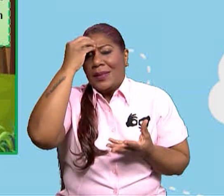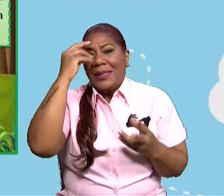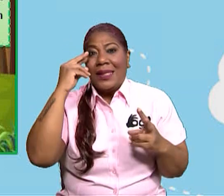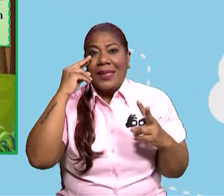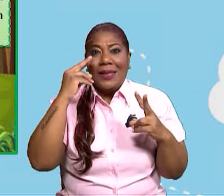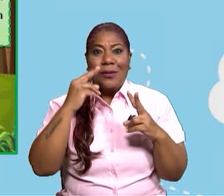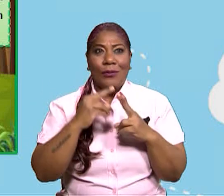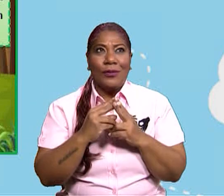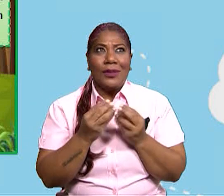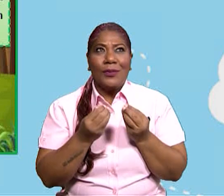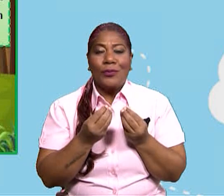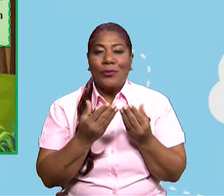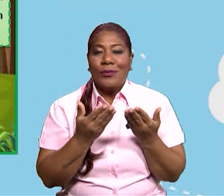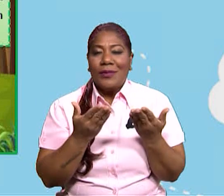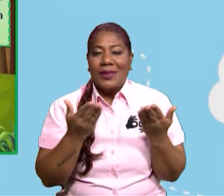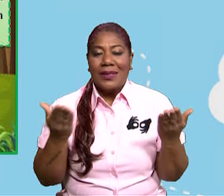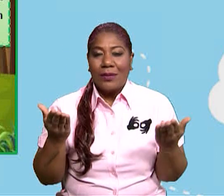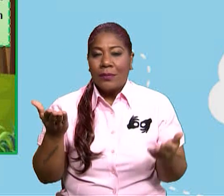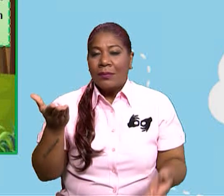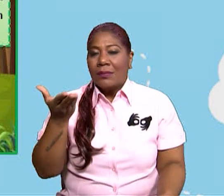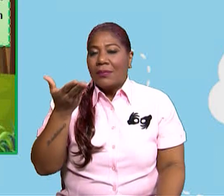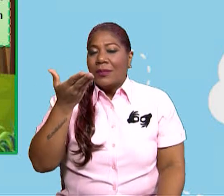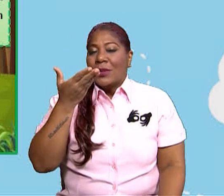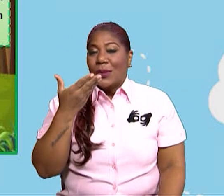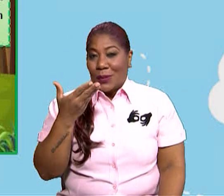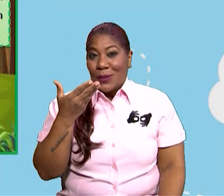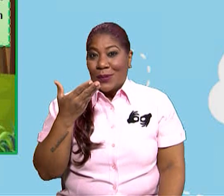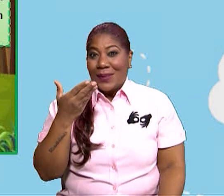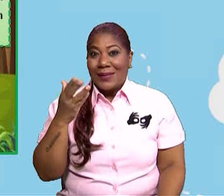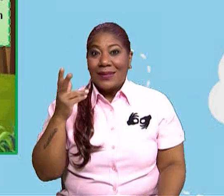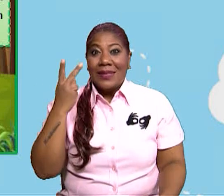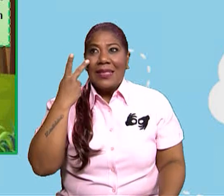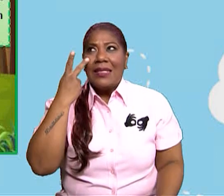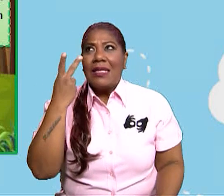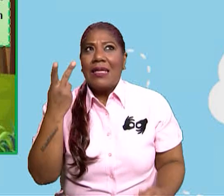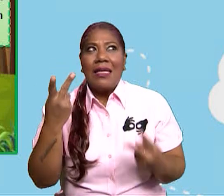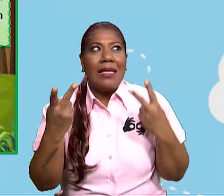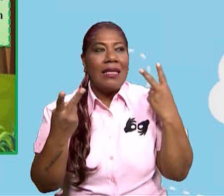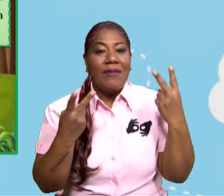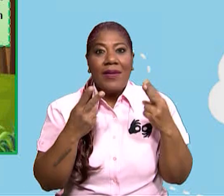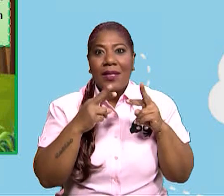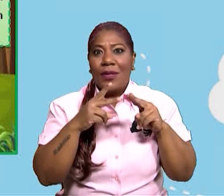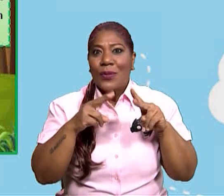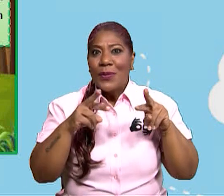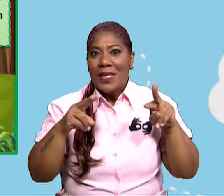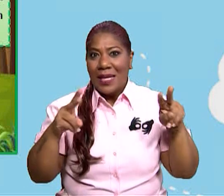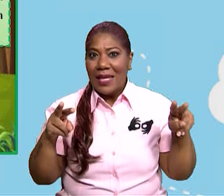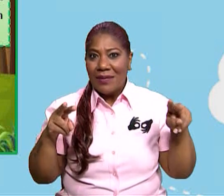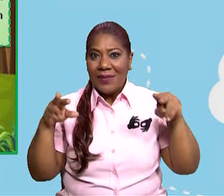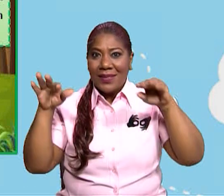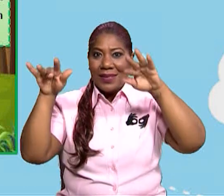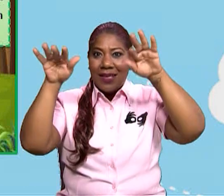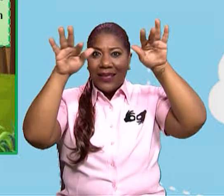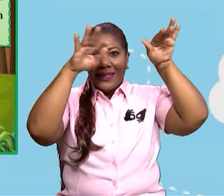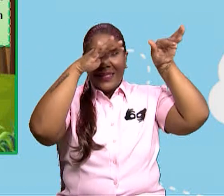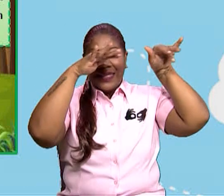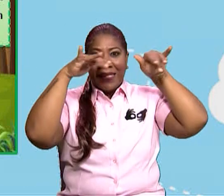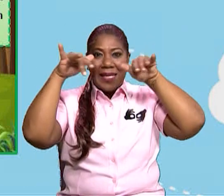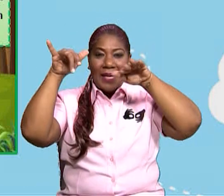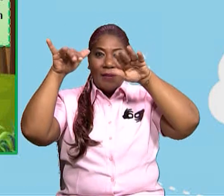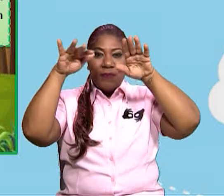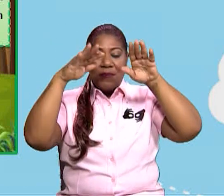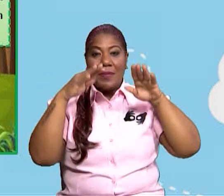imaginado. Recuerda caminar despacio, disfrutando el camino y observando los colores y